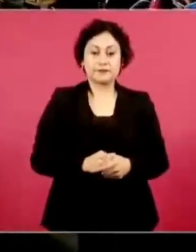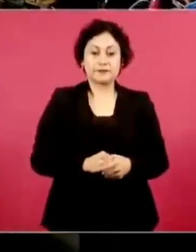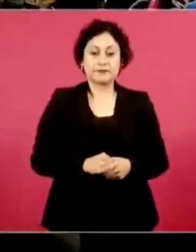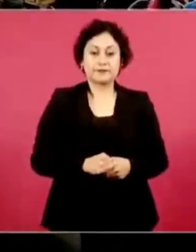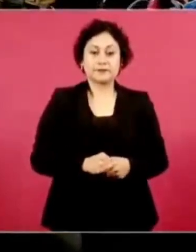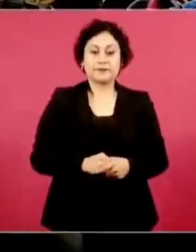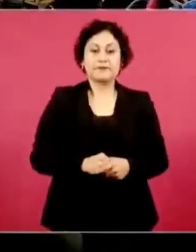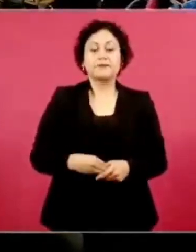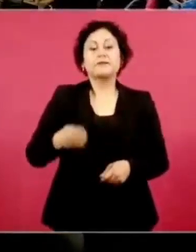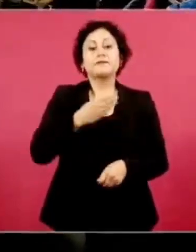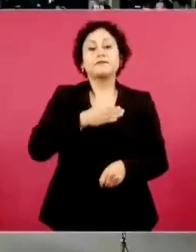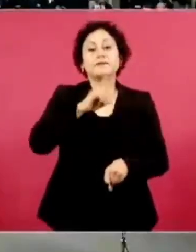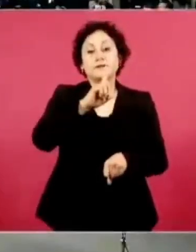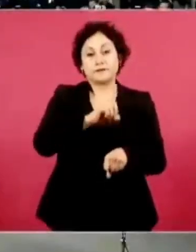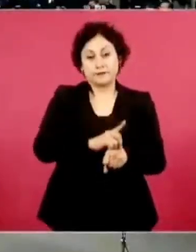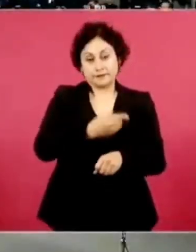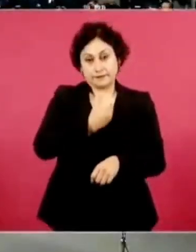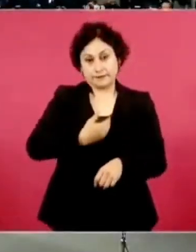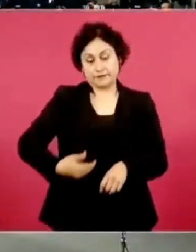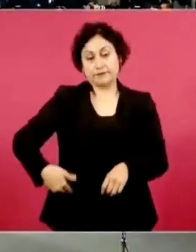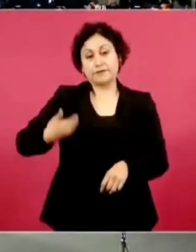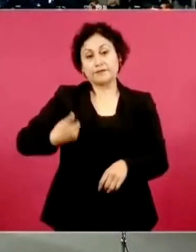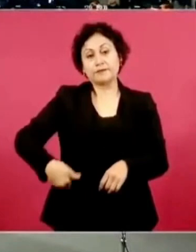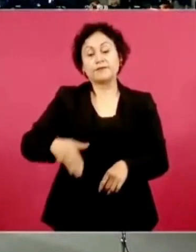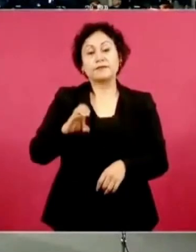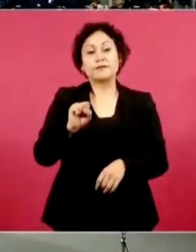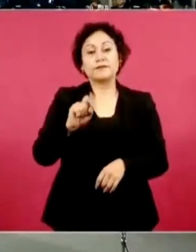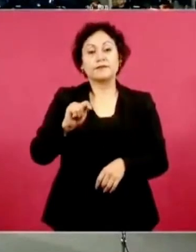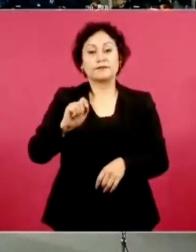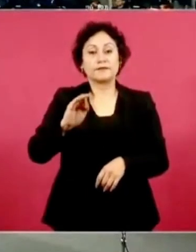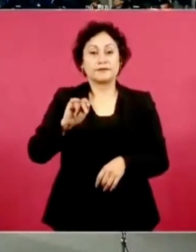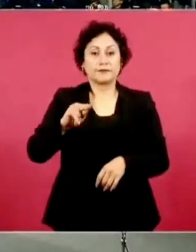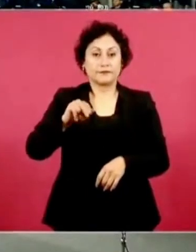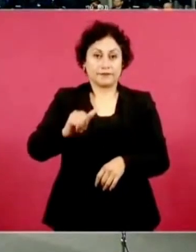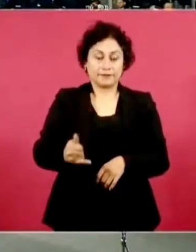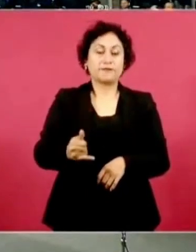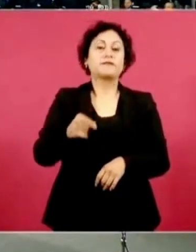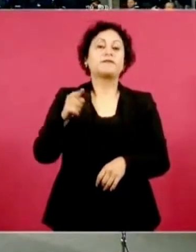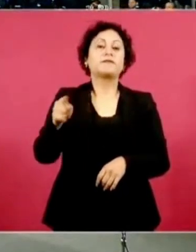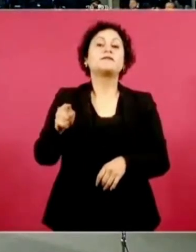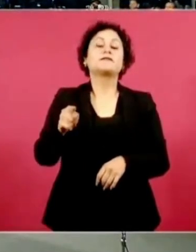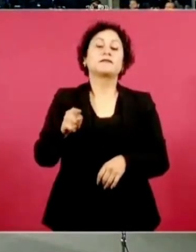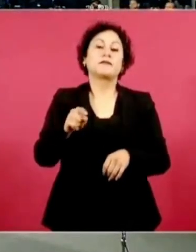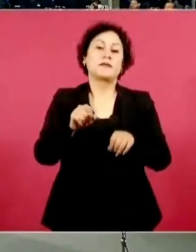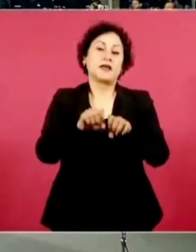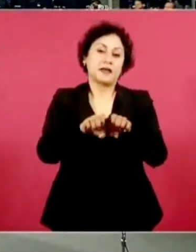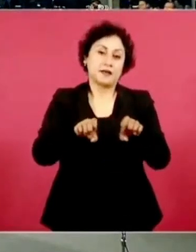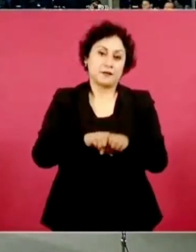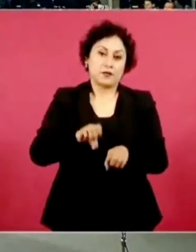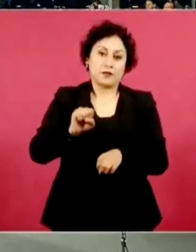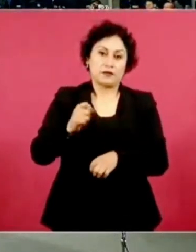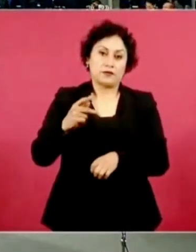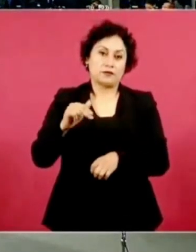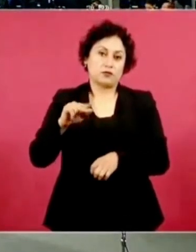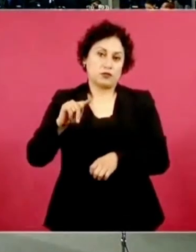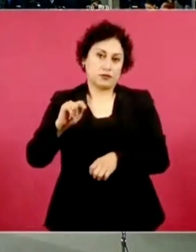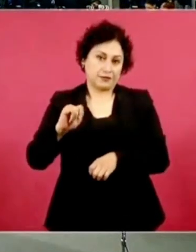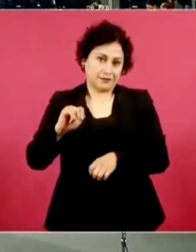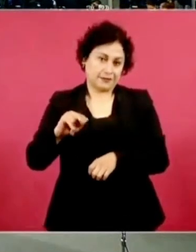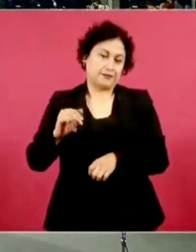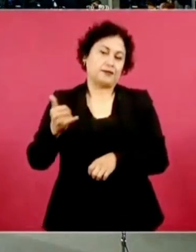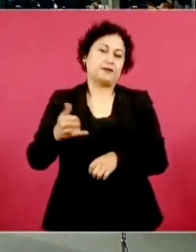Buenos días, Presidente. Gracias. Stephanie Palacios de la Agencia Internacional Sputnik. Primero, preguntarle sobre este tema del